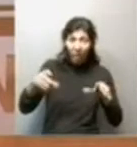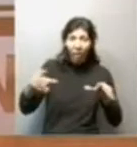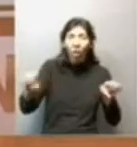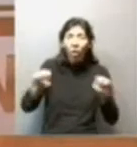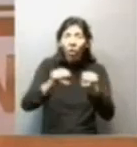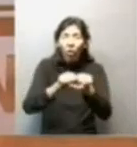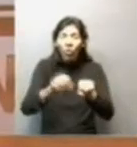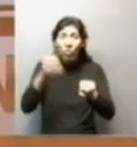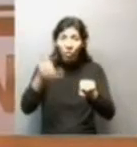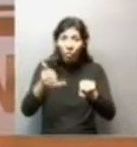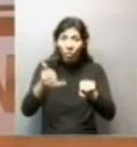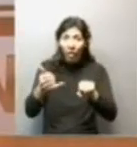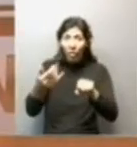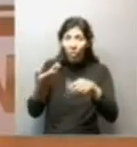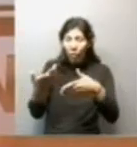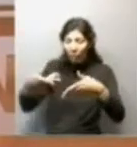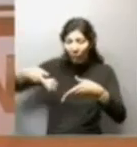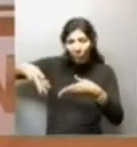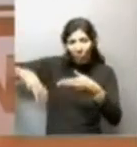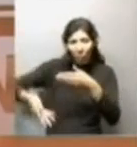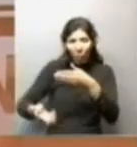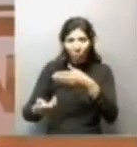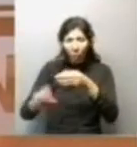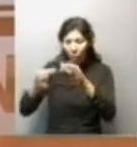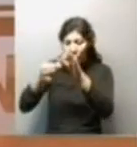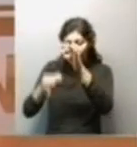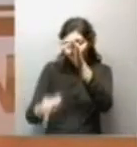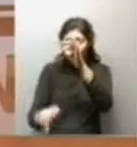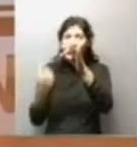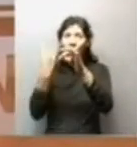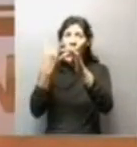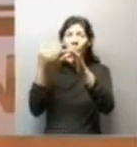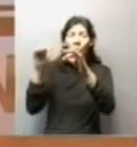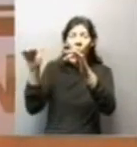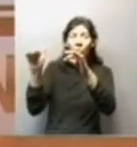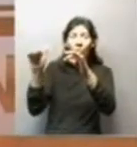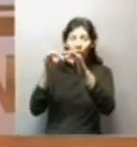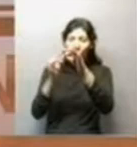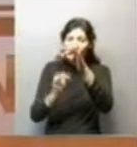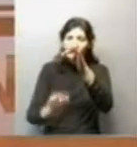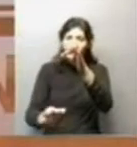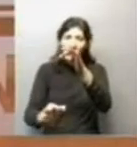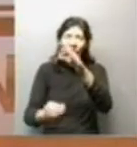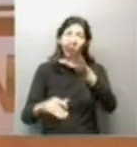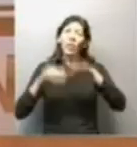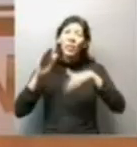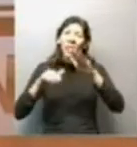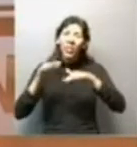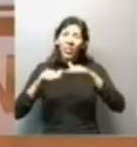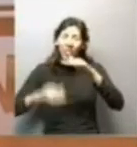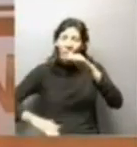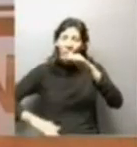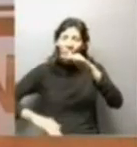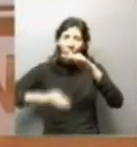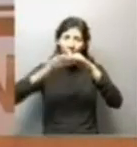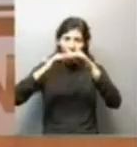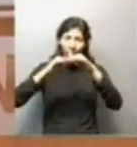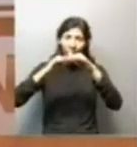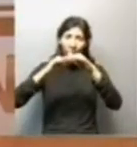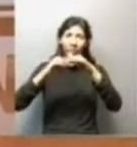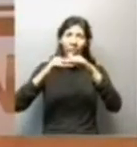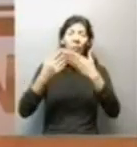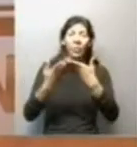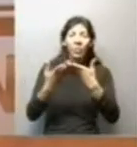los pozos sépticos tienen solamente una profundidad de un metro y medio y prácticamente han colapsado en más de una oportunidad